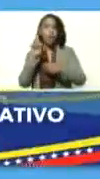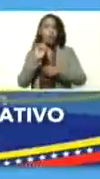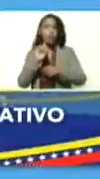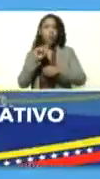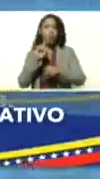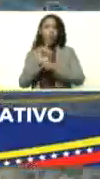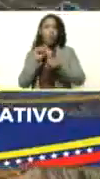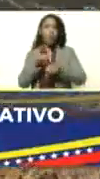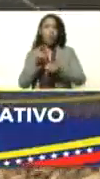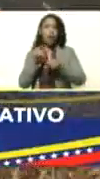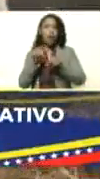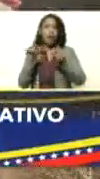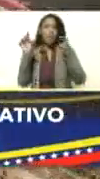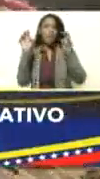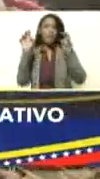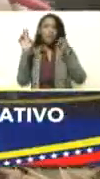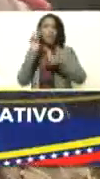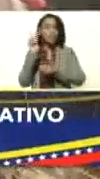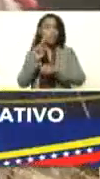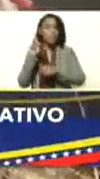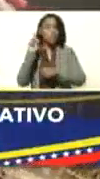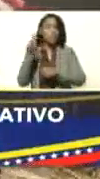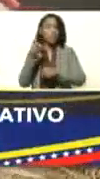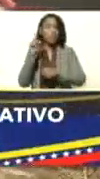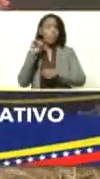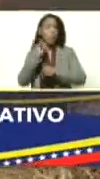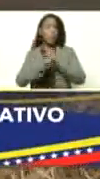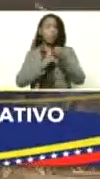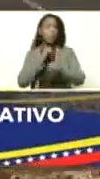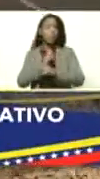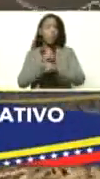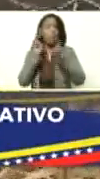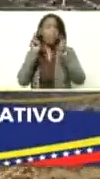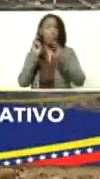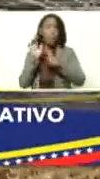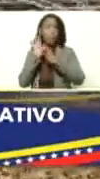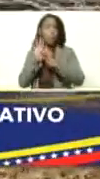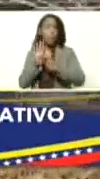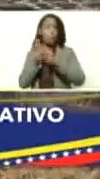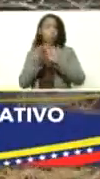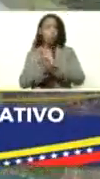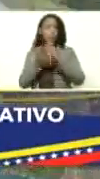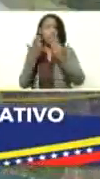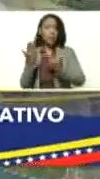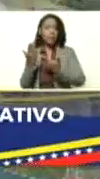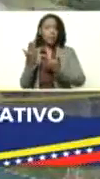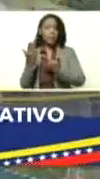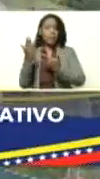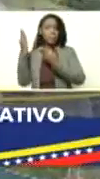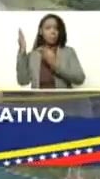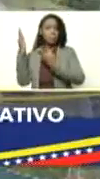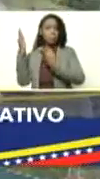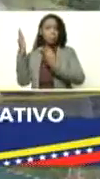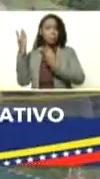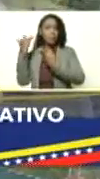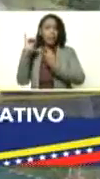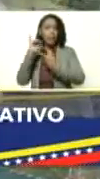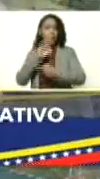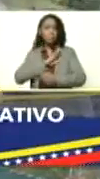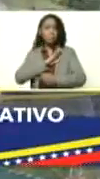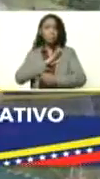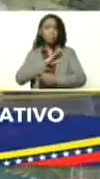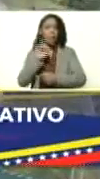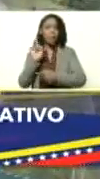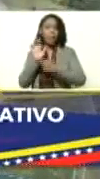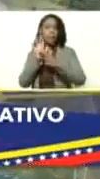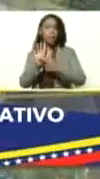Venezuela sino a nivel internacional. estas cabras que tenemos pues son un